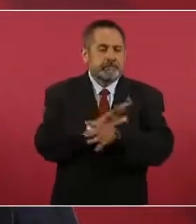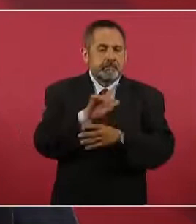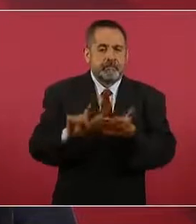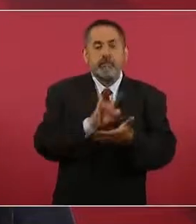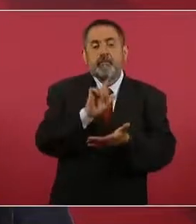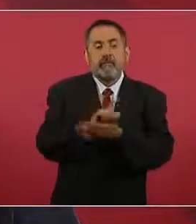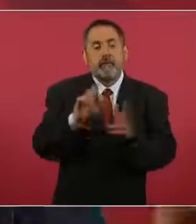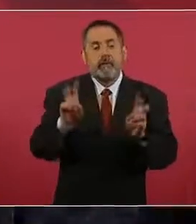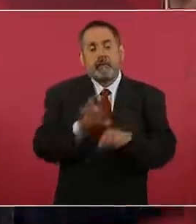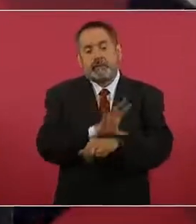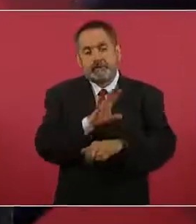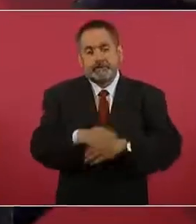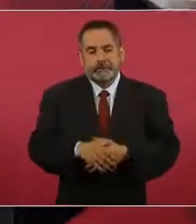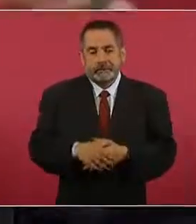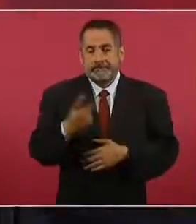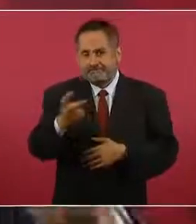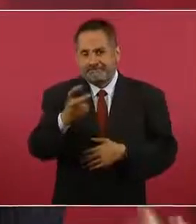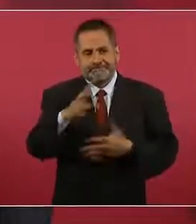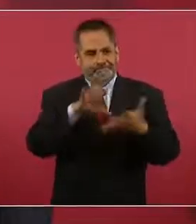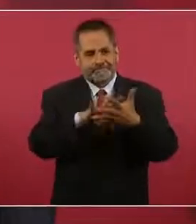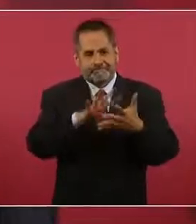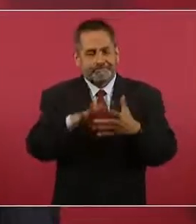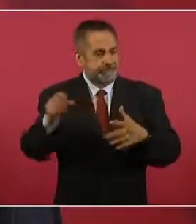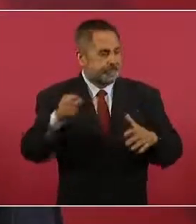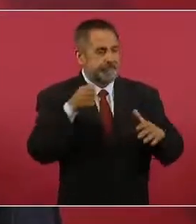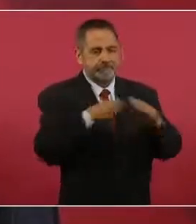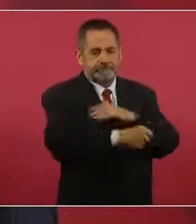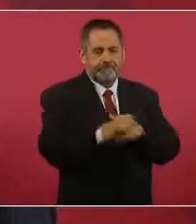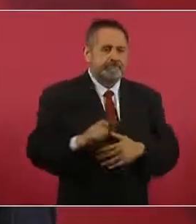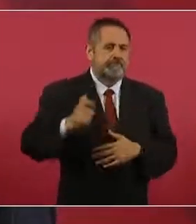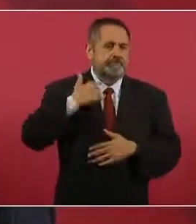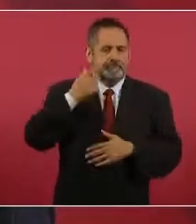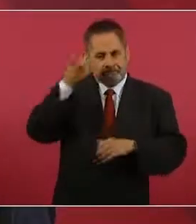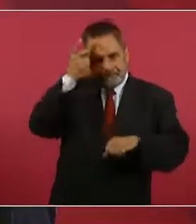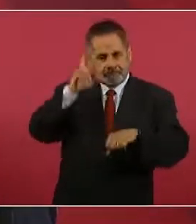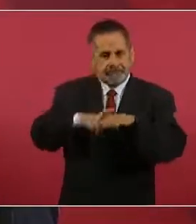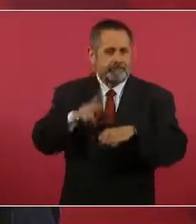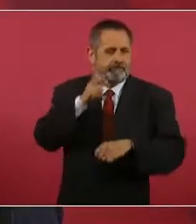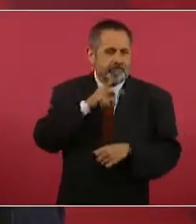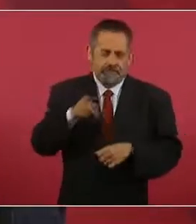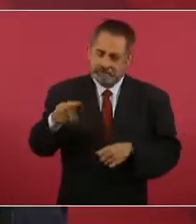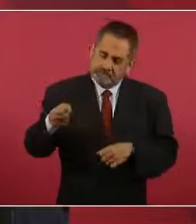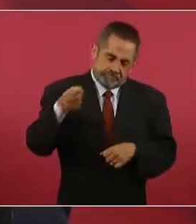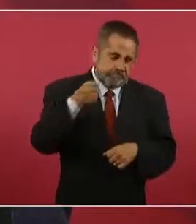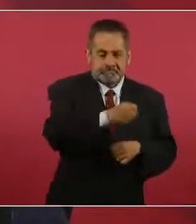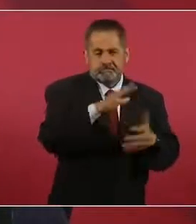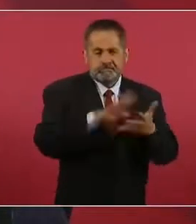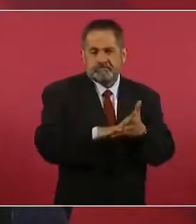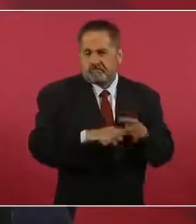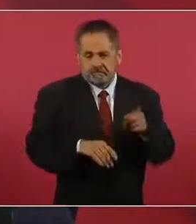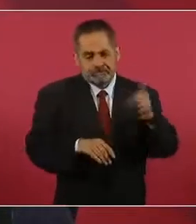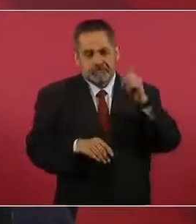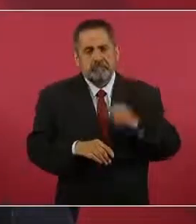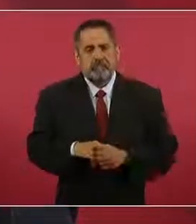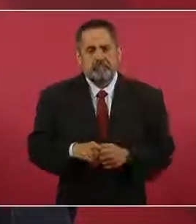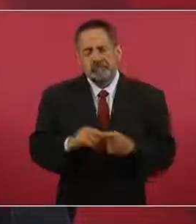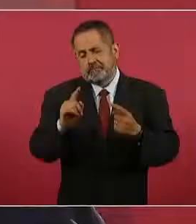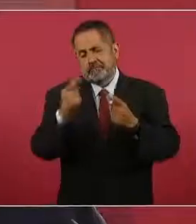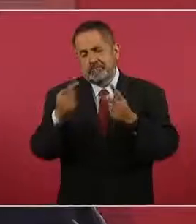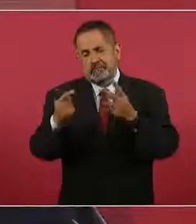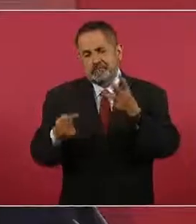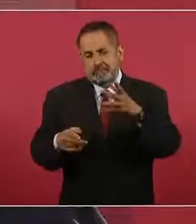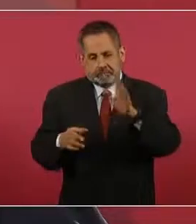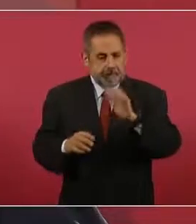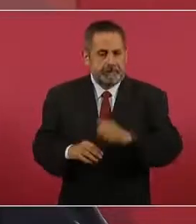Por eso está en la cárcel, el anterior director de Pemex, entre otras cosas.